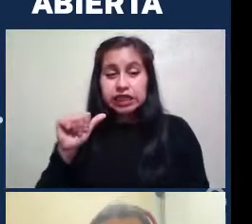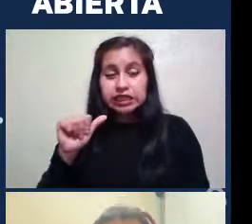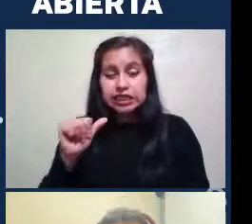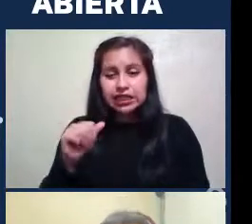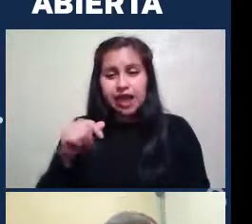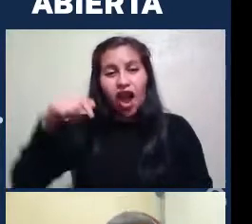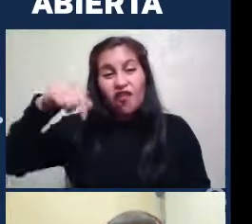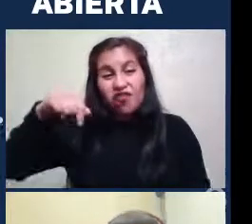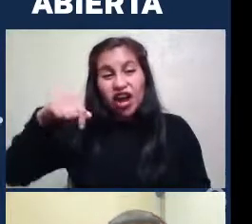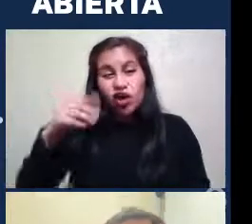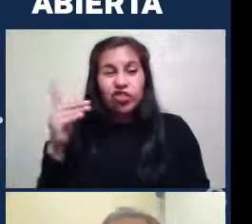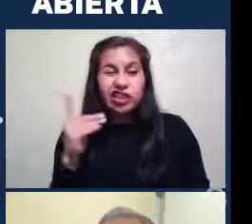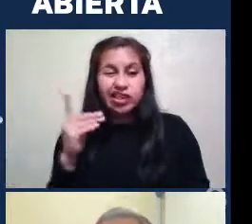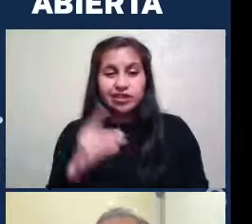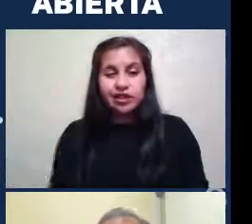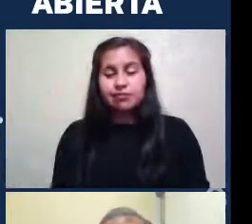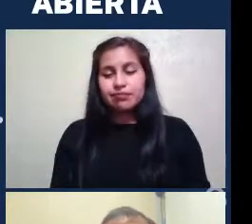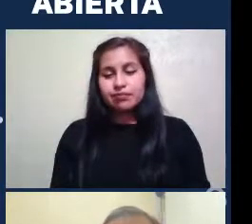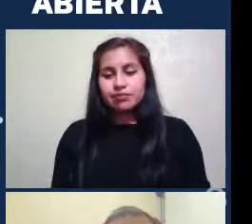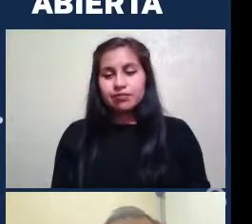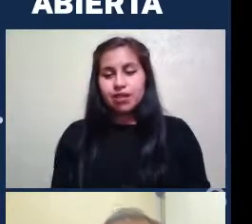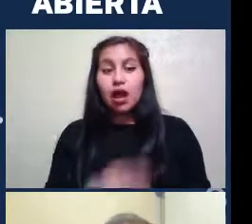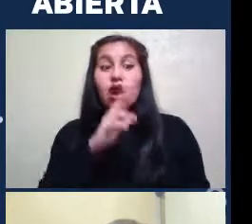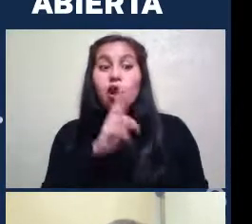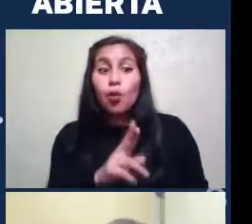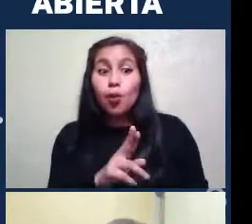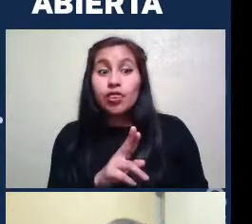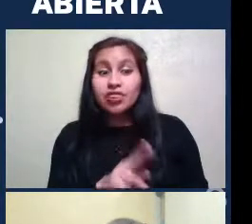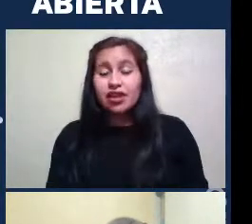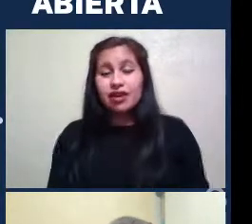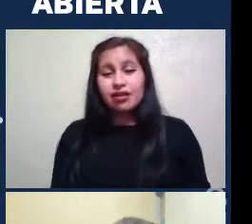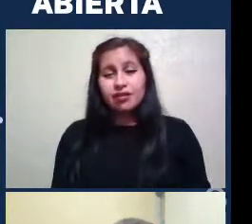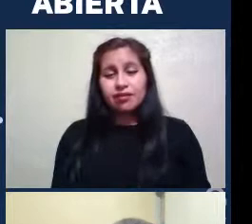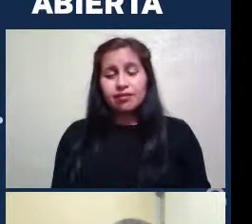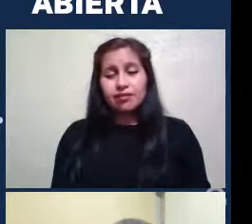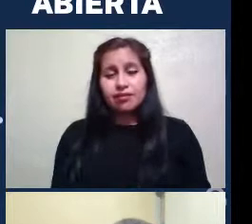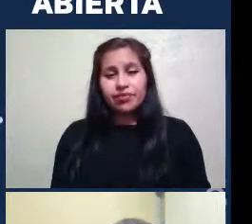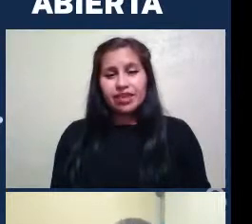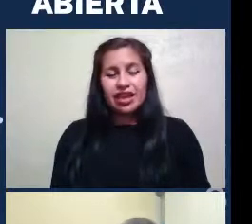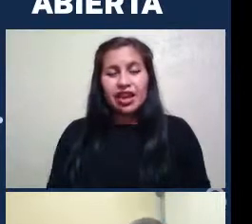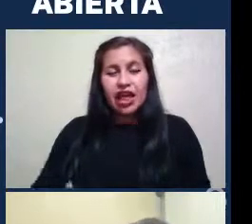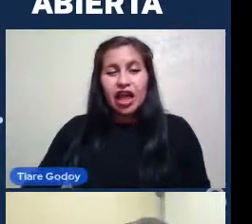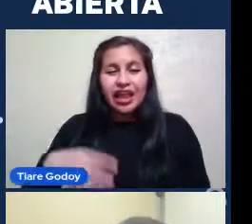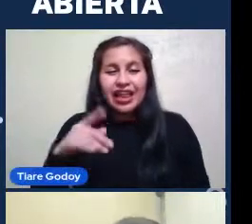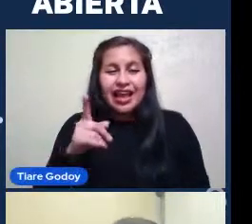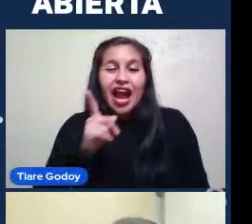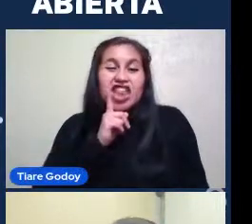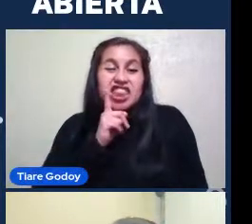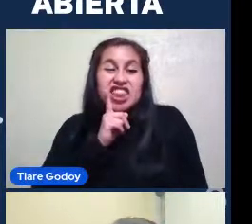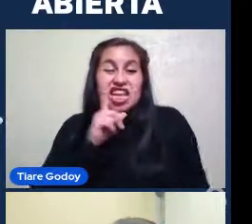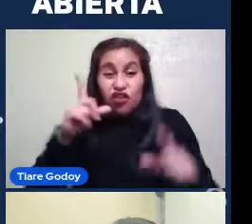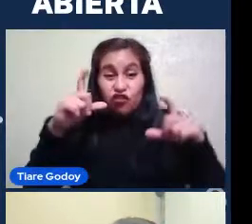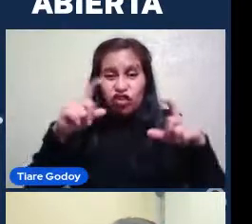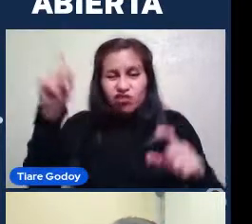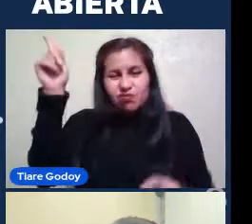a la derecha Y la respuesta final es que Los que están marcados con X No son